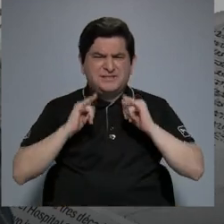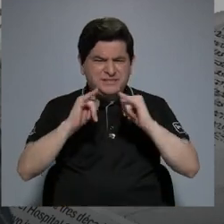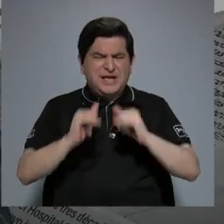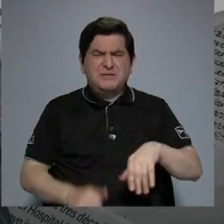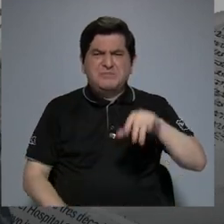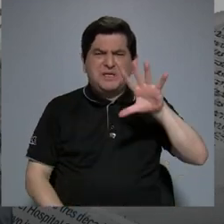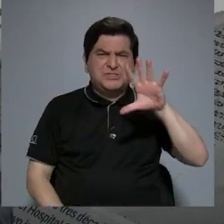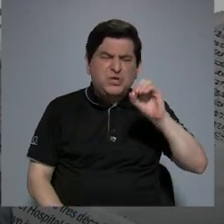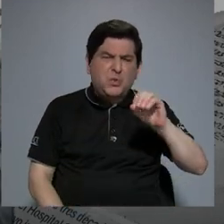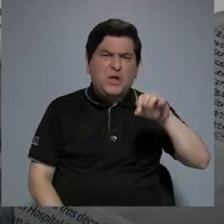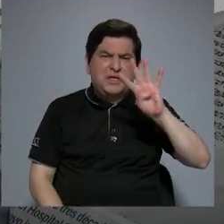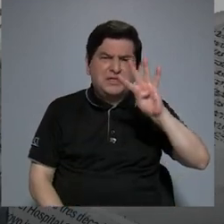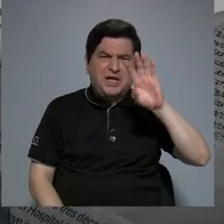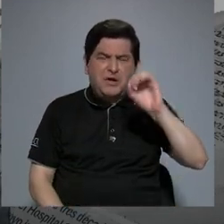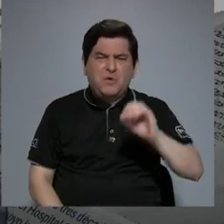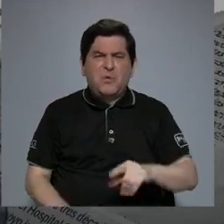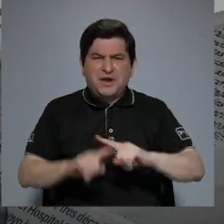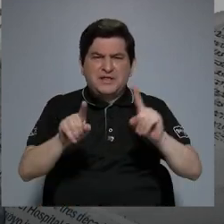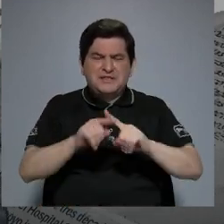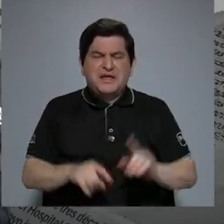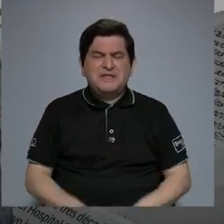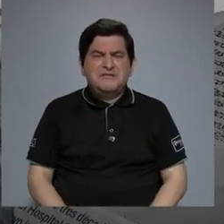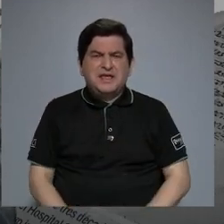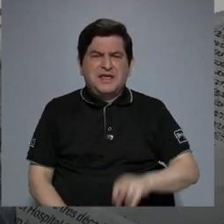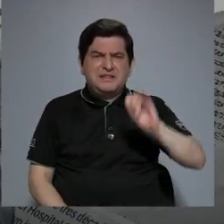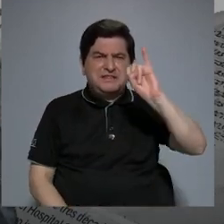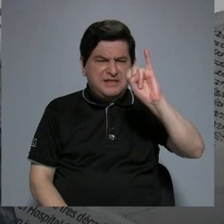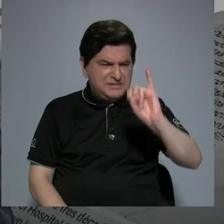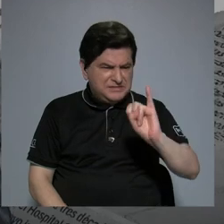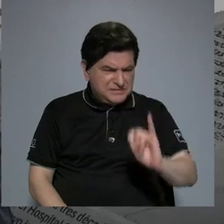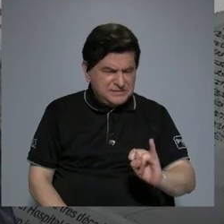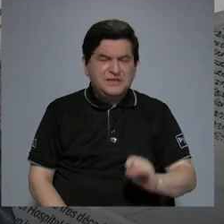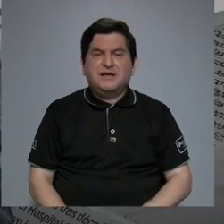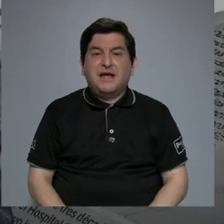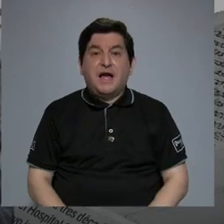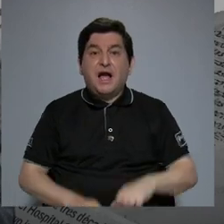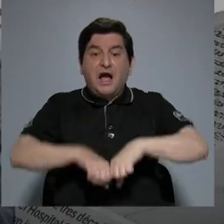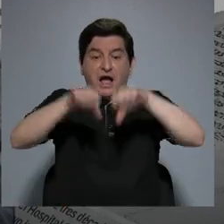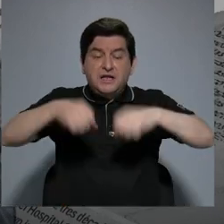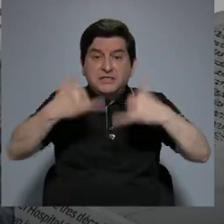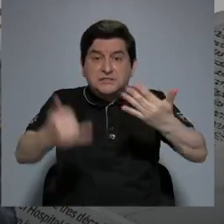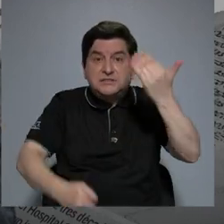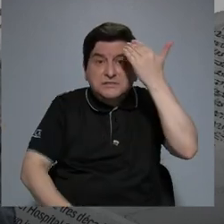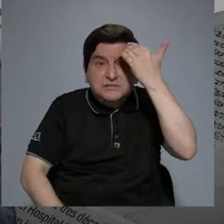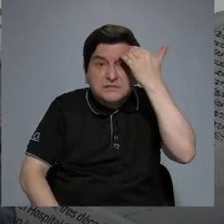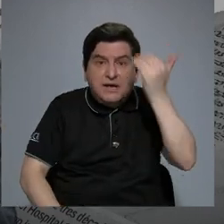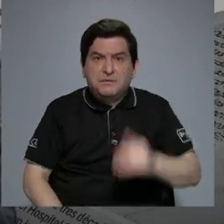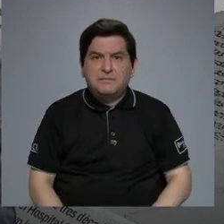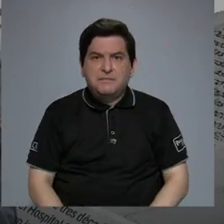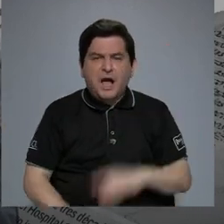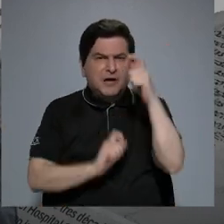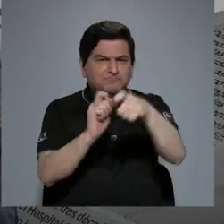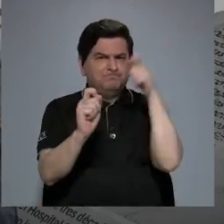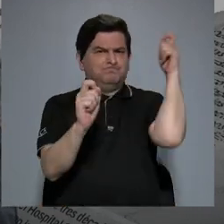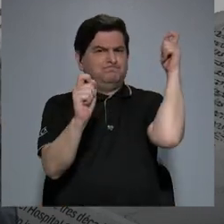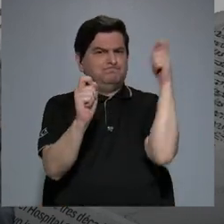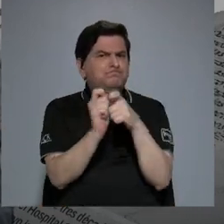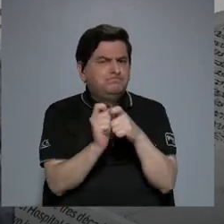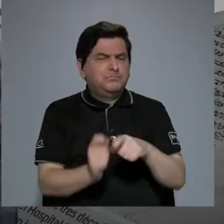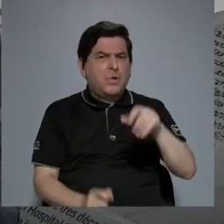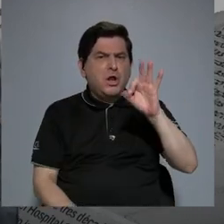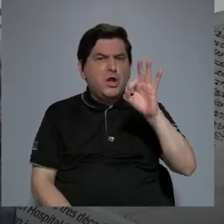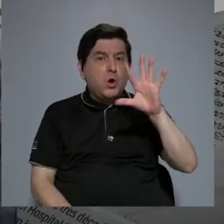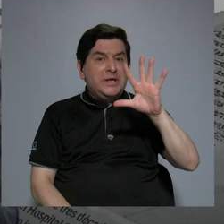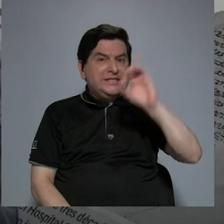ítems, 40 ítems, con 15, 10 ítems, el sistema sabe con mucha precisión, con un